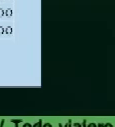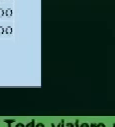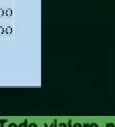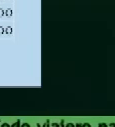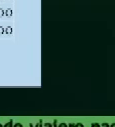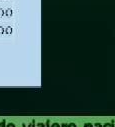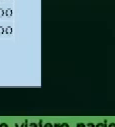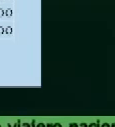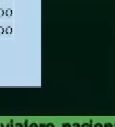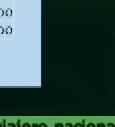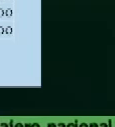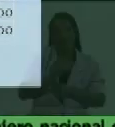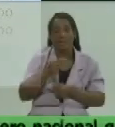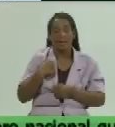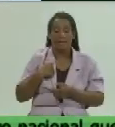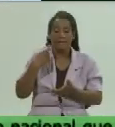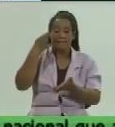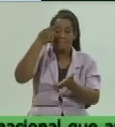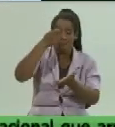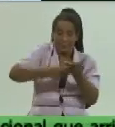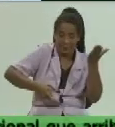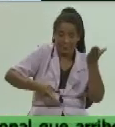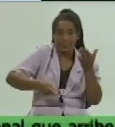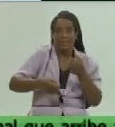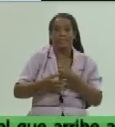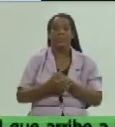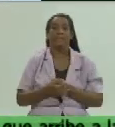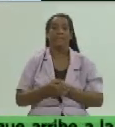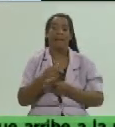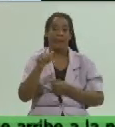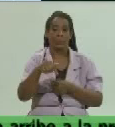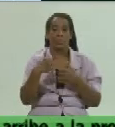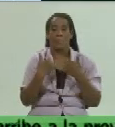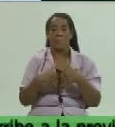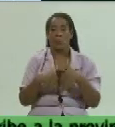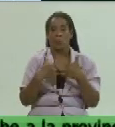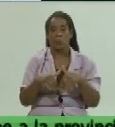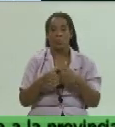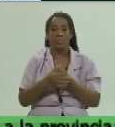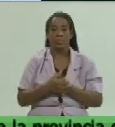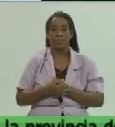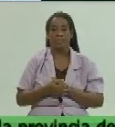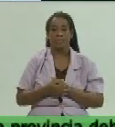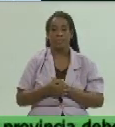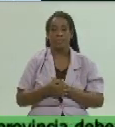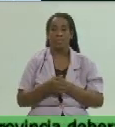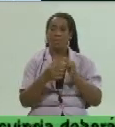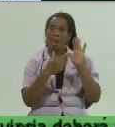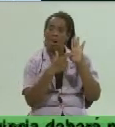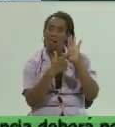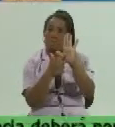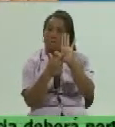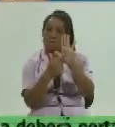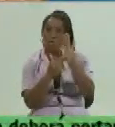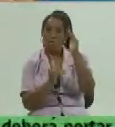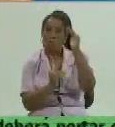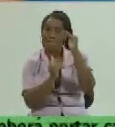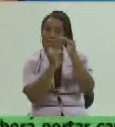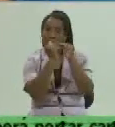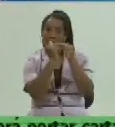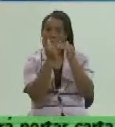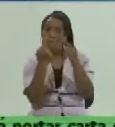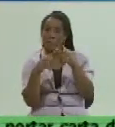impuesto que se le fijará a estos productos agropecuarios o sea que estos precios en pantalla son los máximos pero los municipios